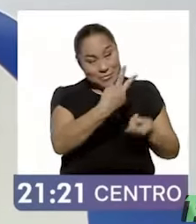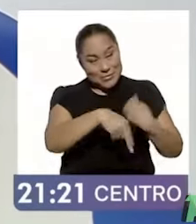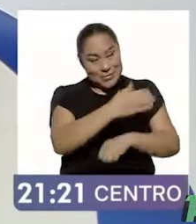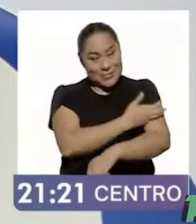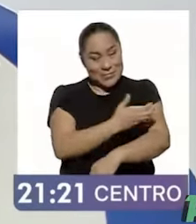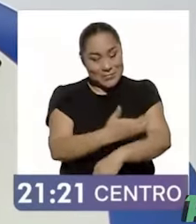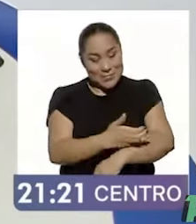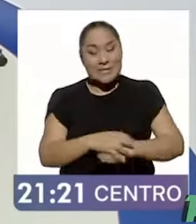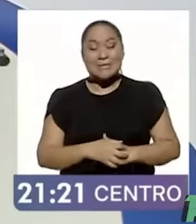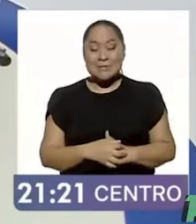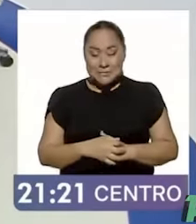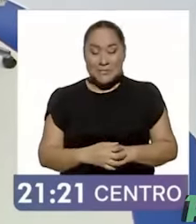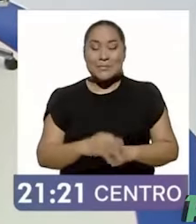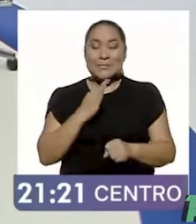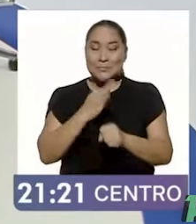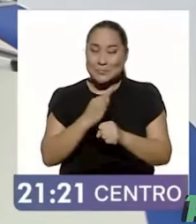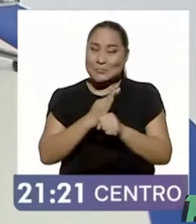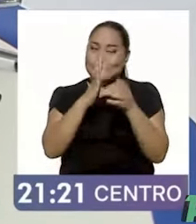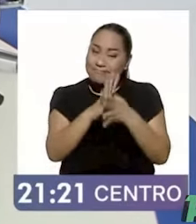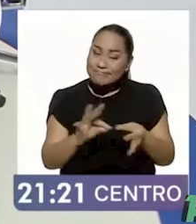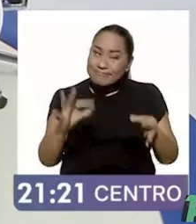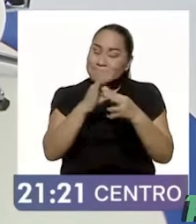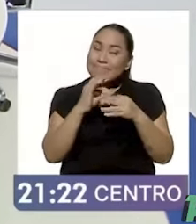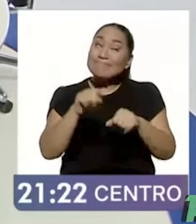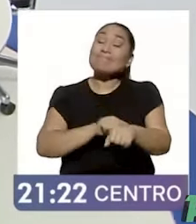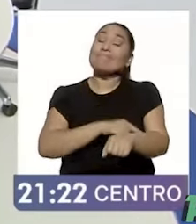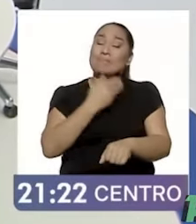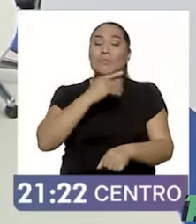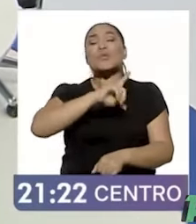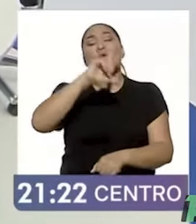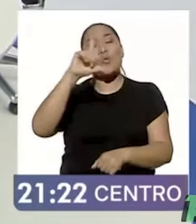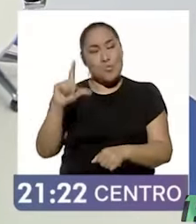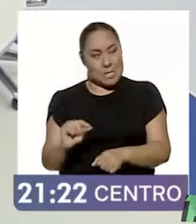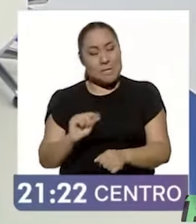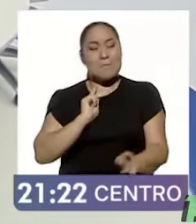Muchas gracias por la generación. etapa ya estaremos platicando después con más resultados.